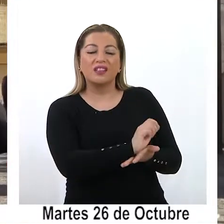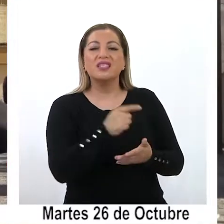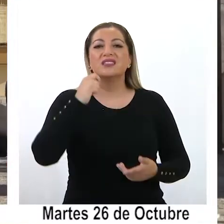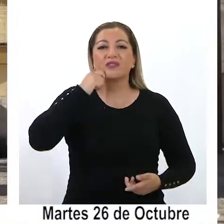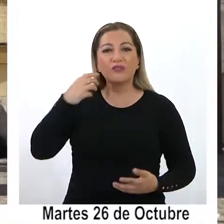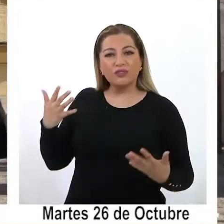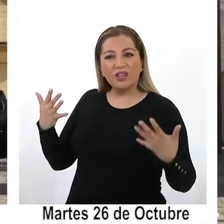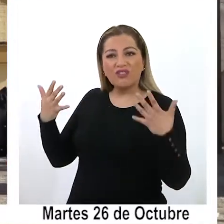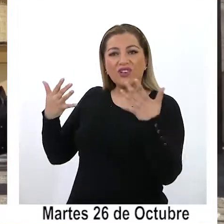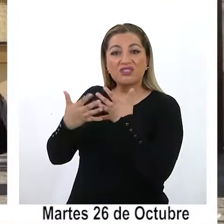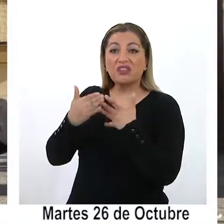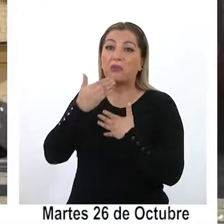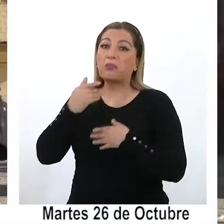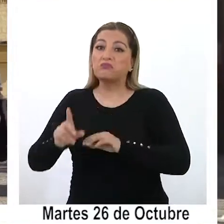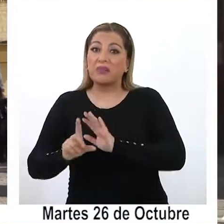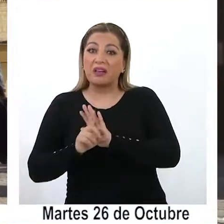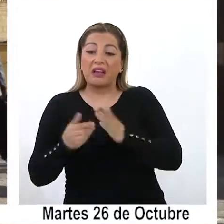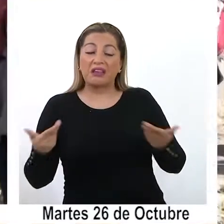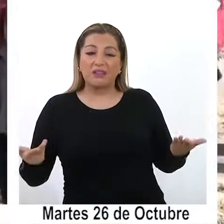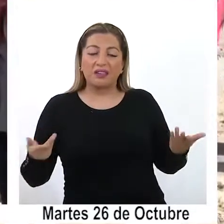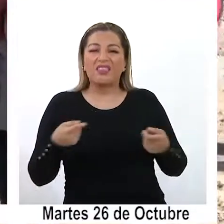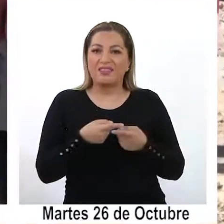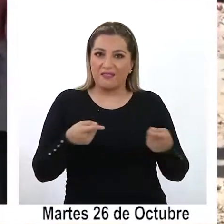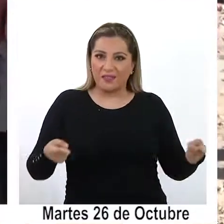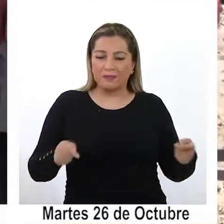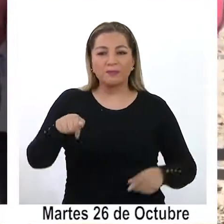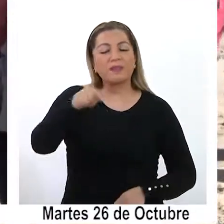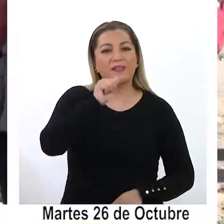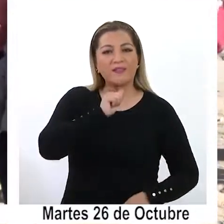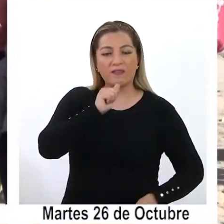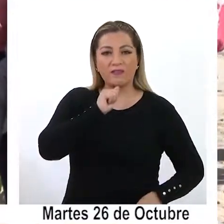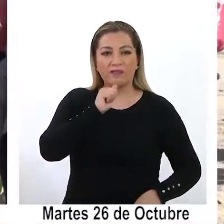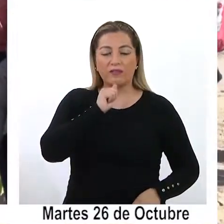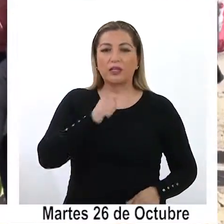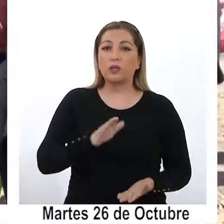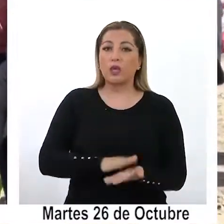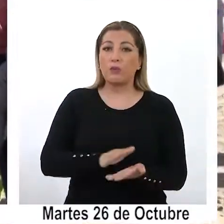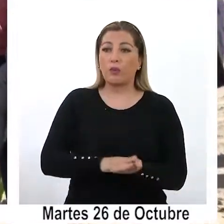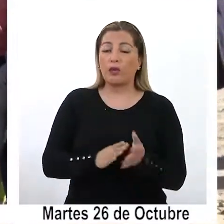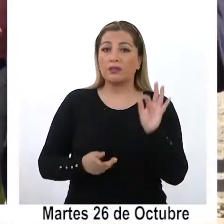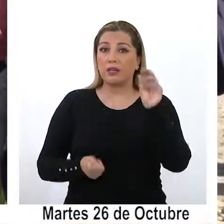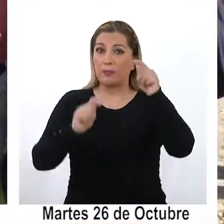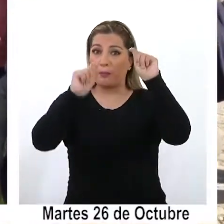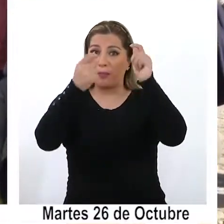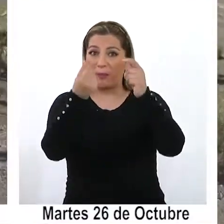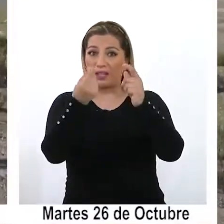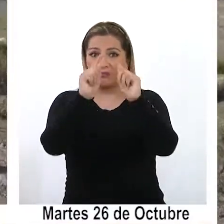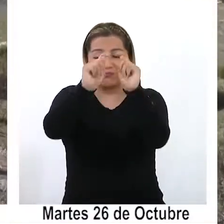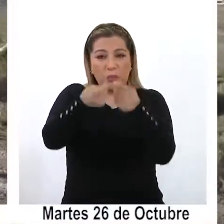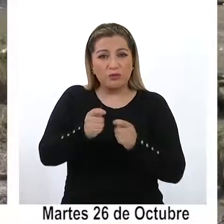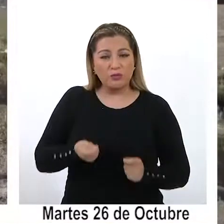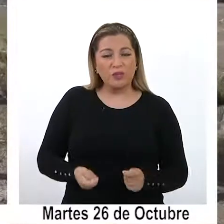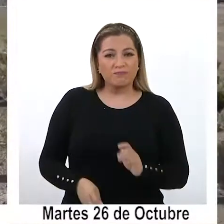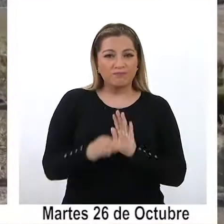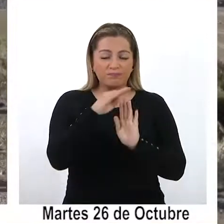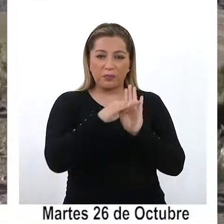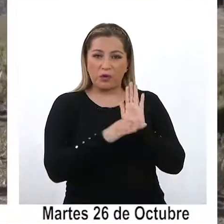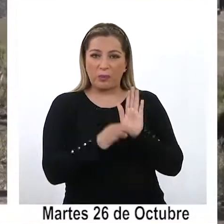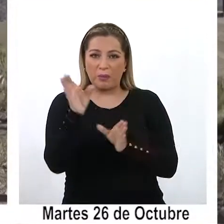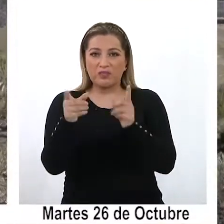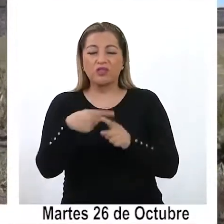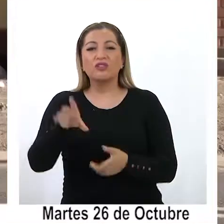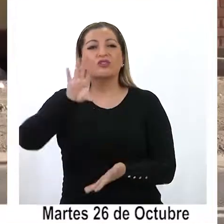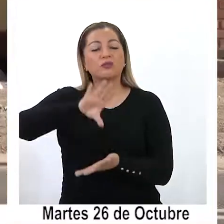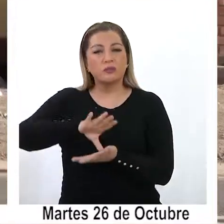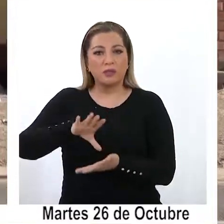acciones o leyes. En este sentido, la falta de una propuesta presupuestaria en programas migratorios o